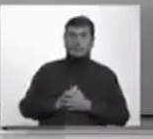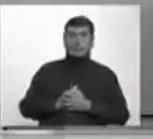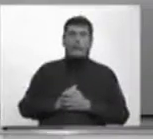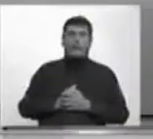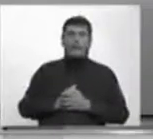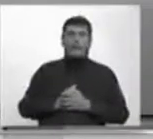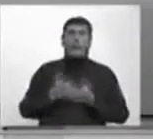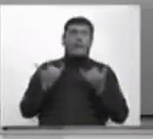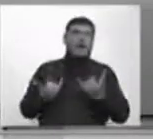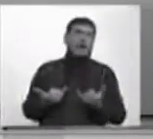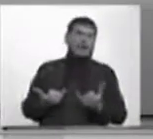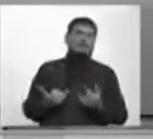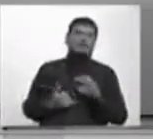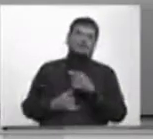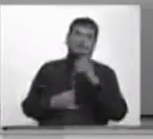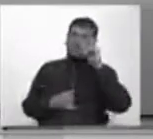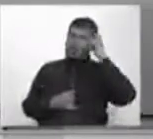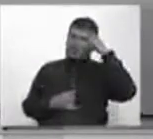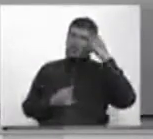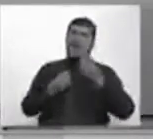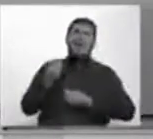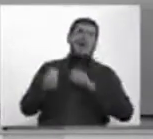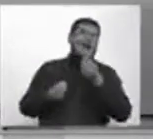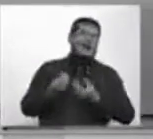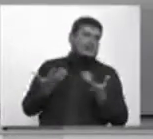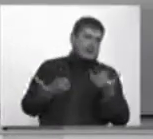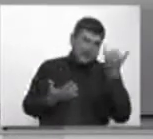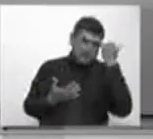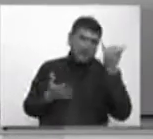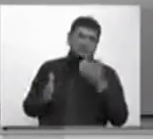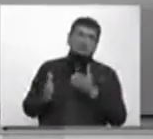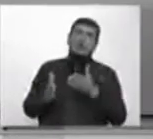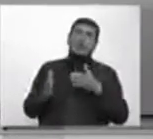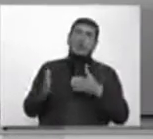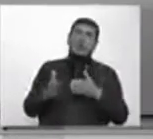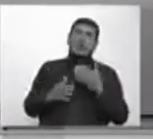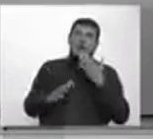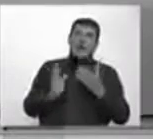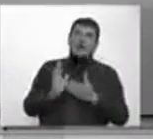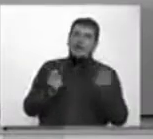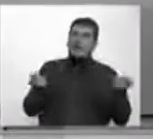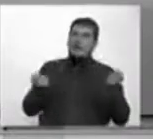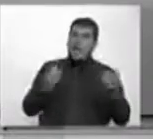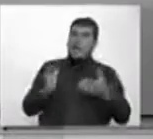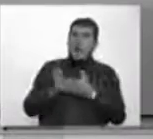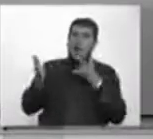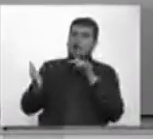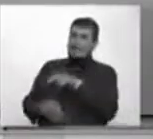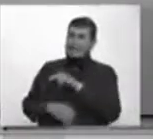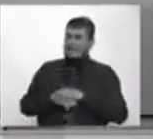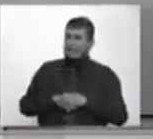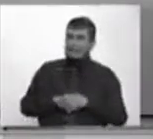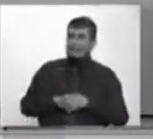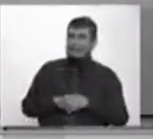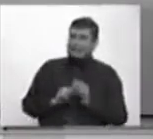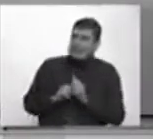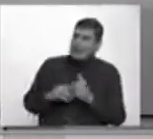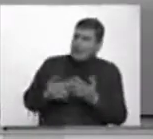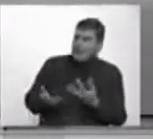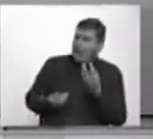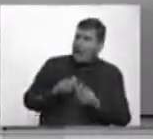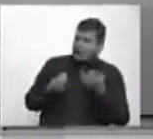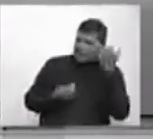Ahora, ¿qué está haciendo el gobierno como contraestrategia, como política de seguridad del país?